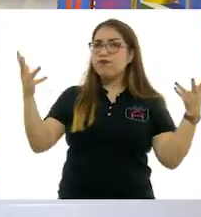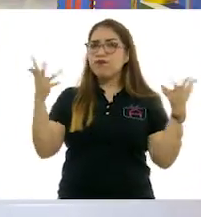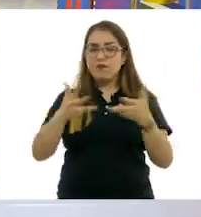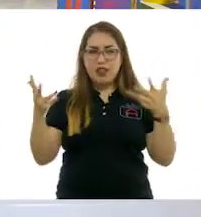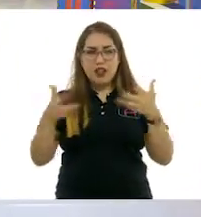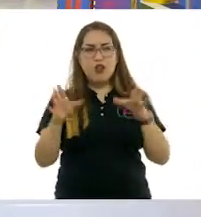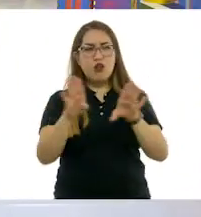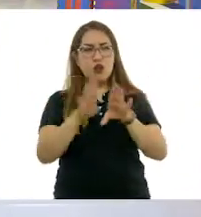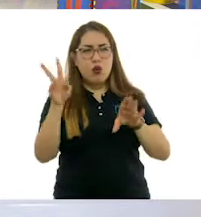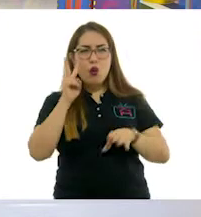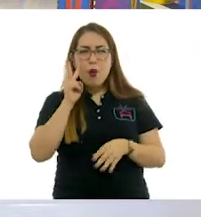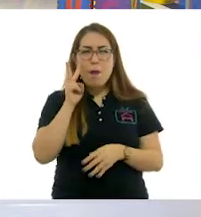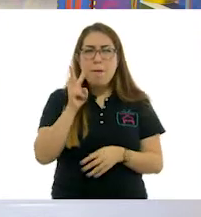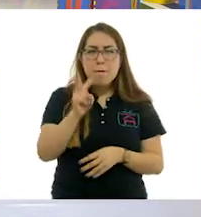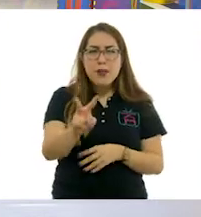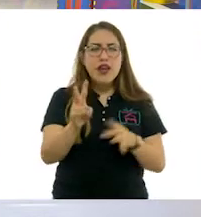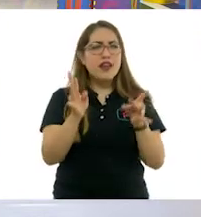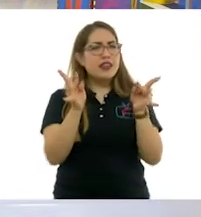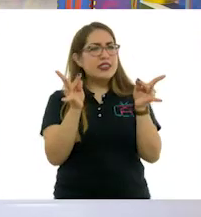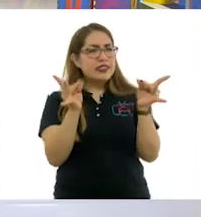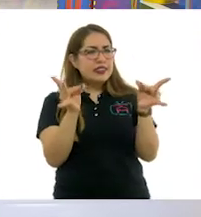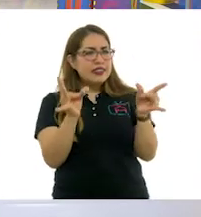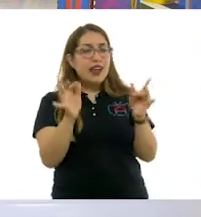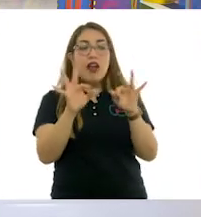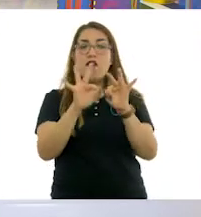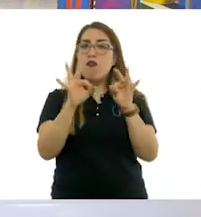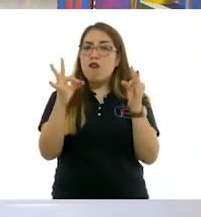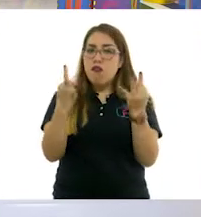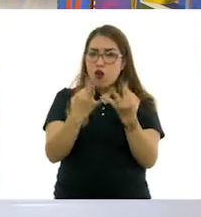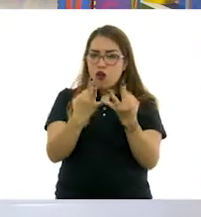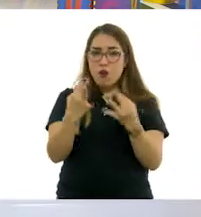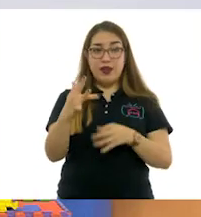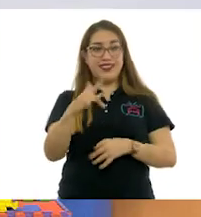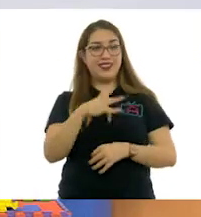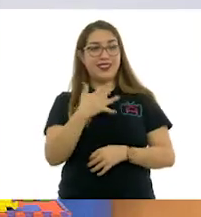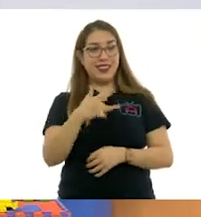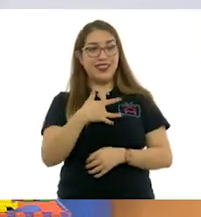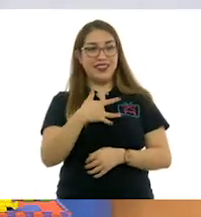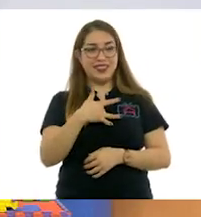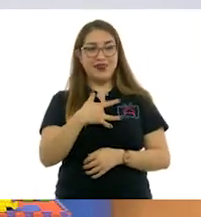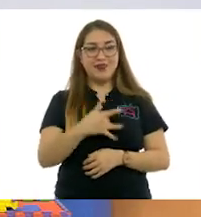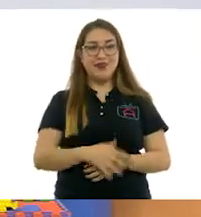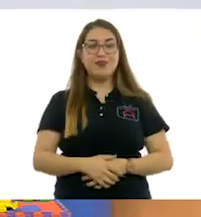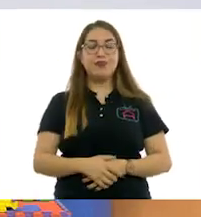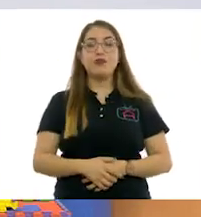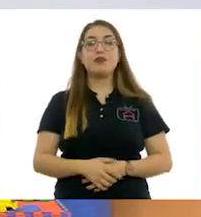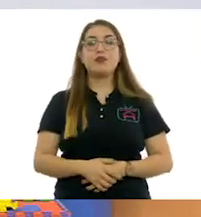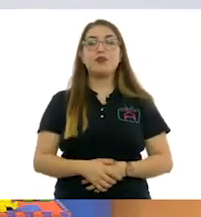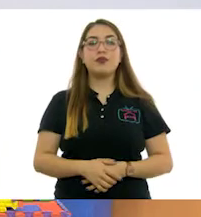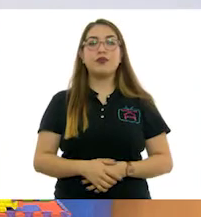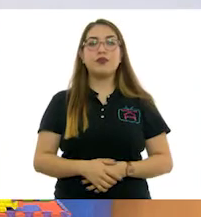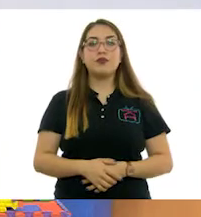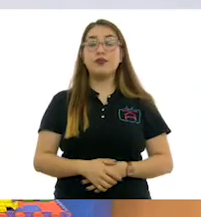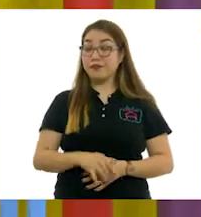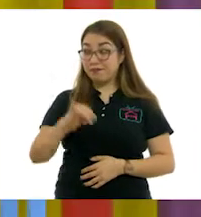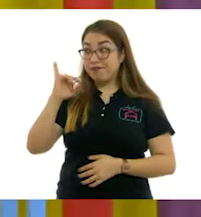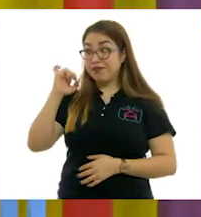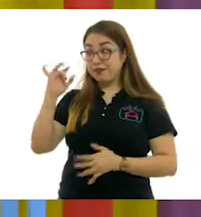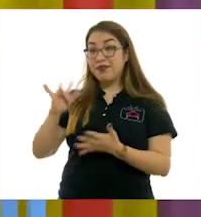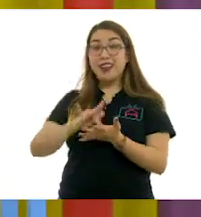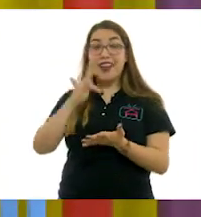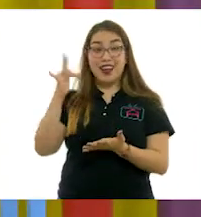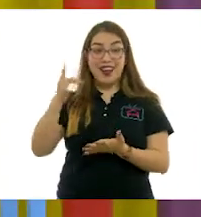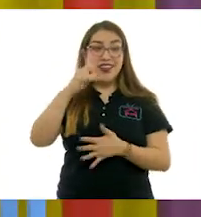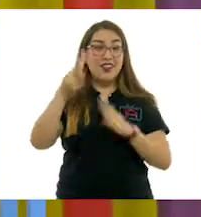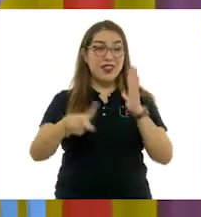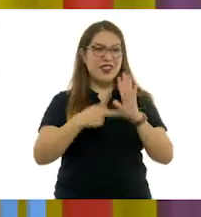podemos observar distintas formas, ¿sí? Texturas, Oscar. Así es. Y le agradecemos desde luego a Monstruilio